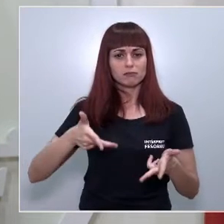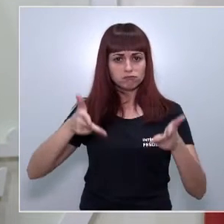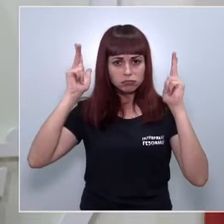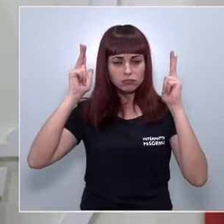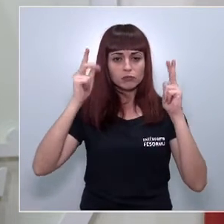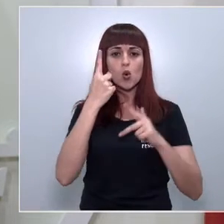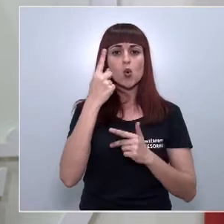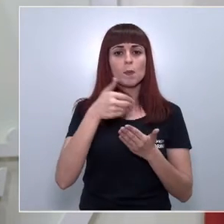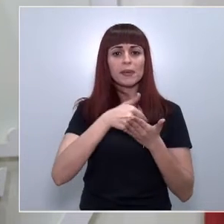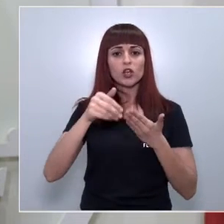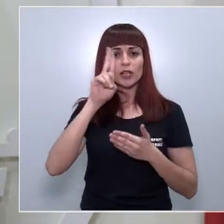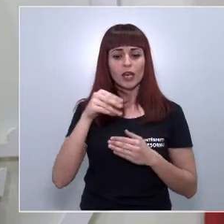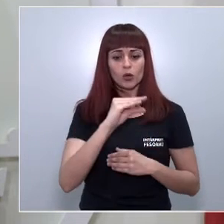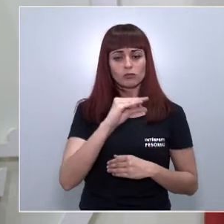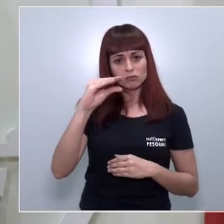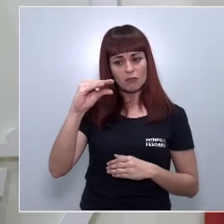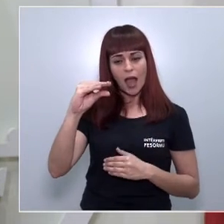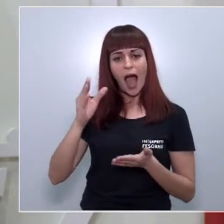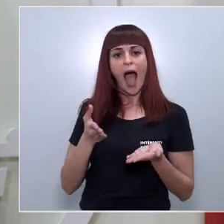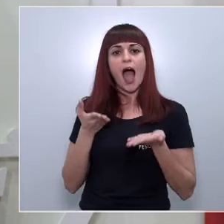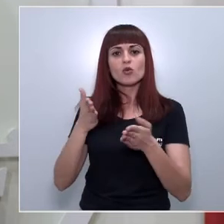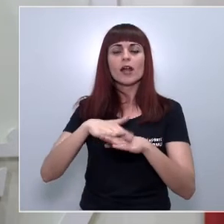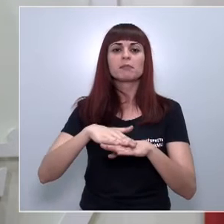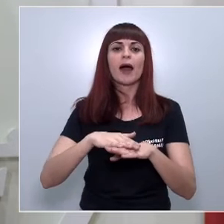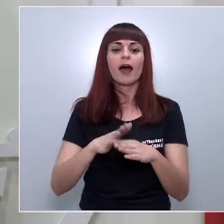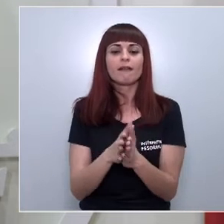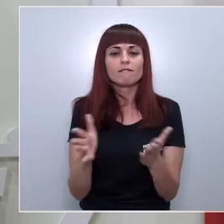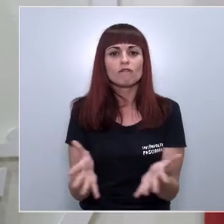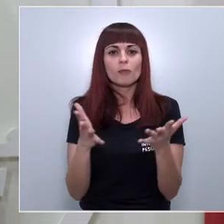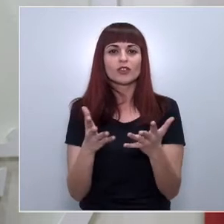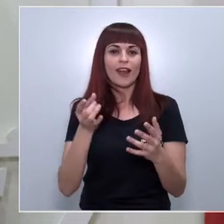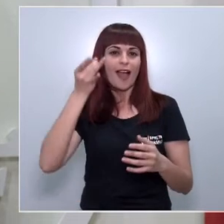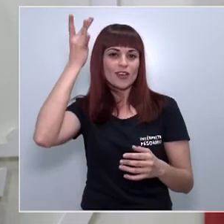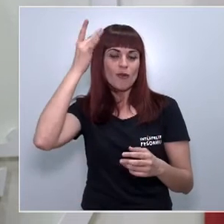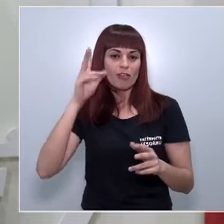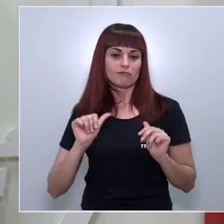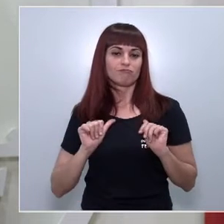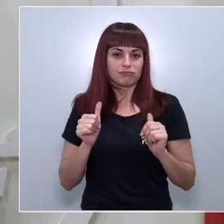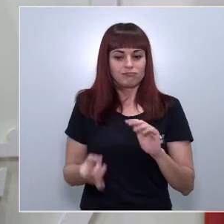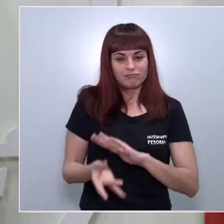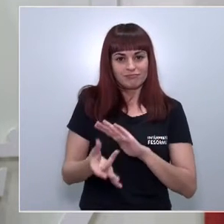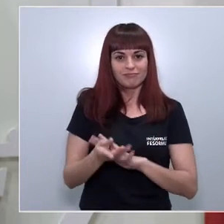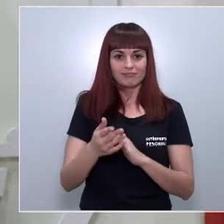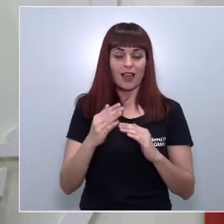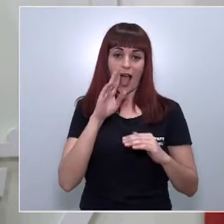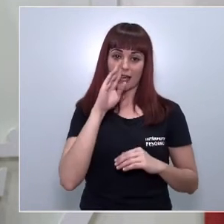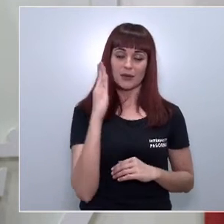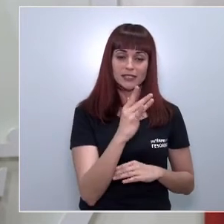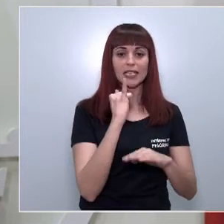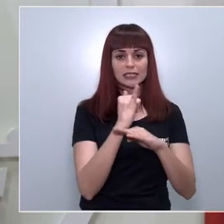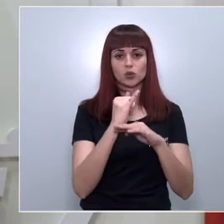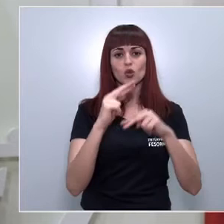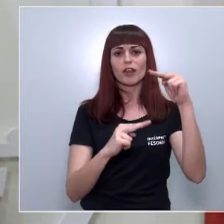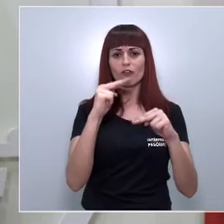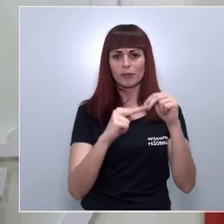un millón de euros a ayudas para el fomento de la innovación y el emprendimiento a través del Instituto de Fomento de la región de